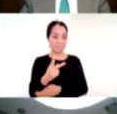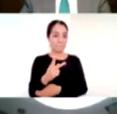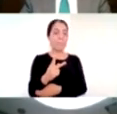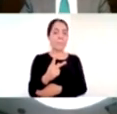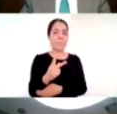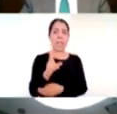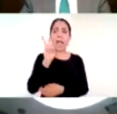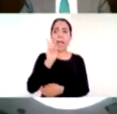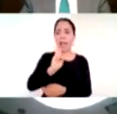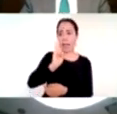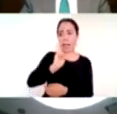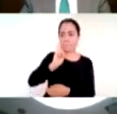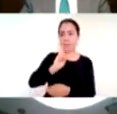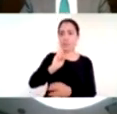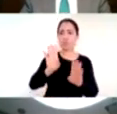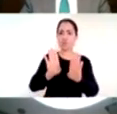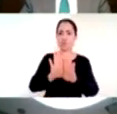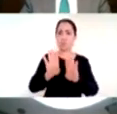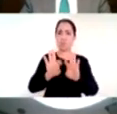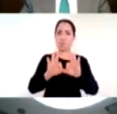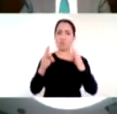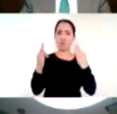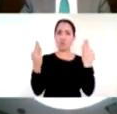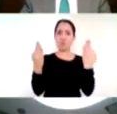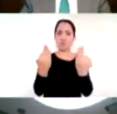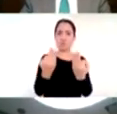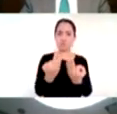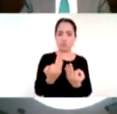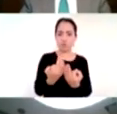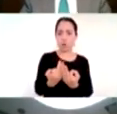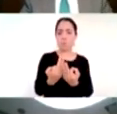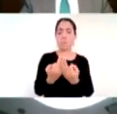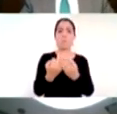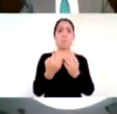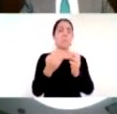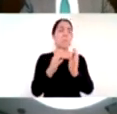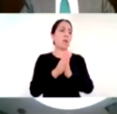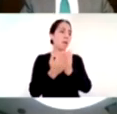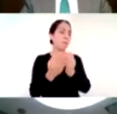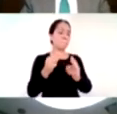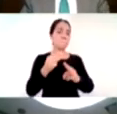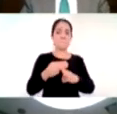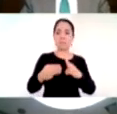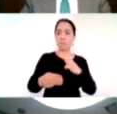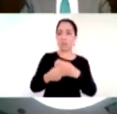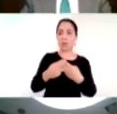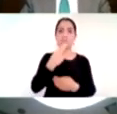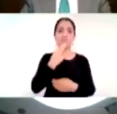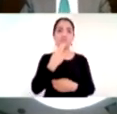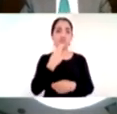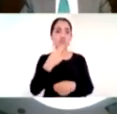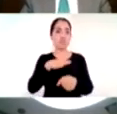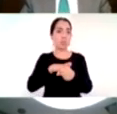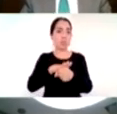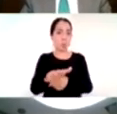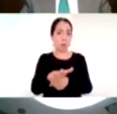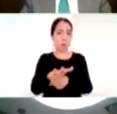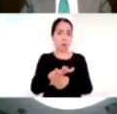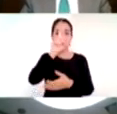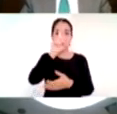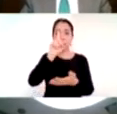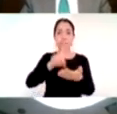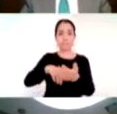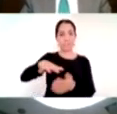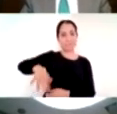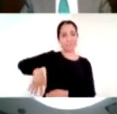instrumento o herramienta le funciona? creo que mi compañera Loreto Luis ha hablado al respecto y aquí